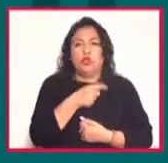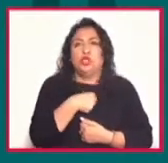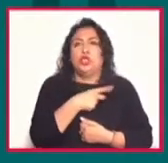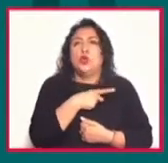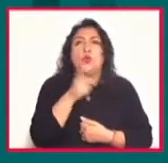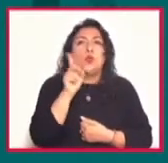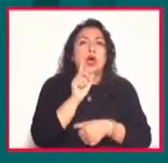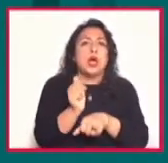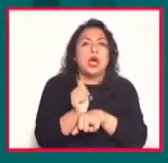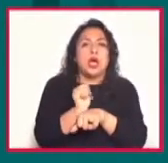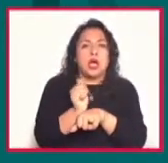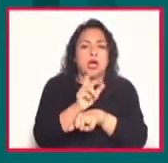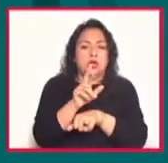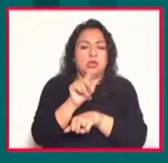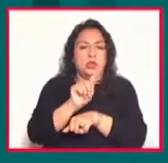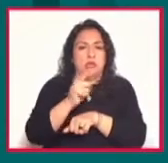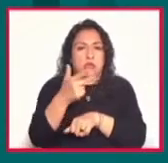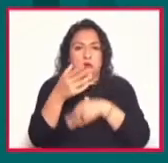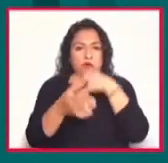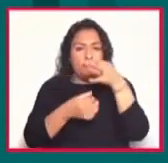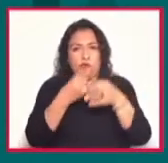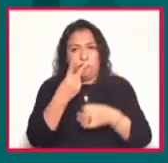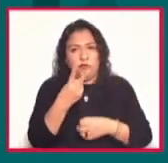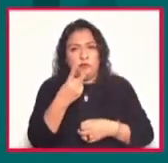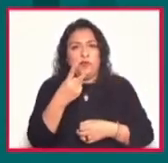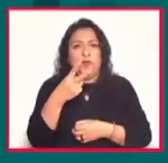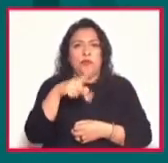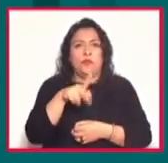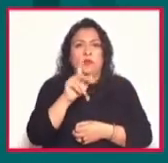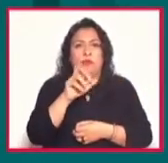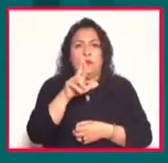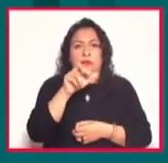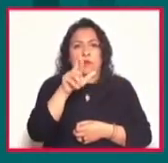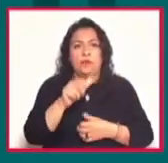Rita Elmoj. Noticias 22, Karen Rivera.